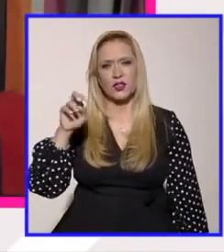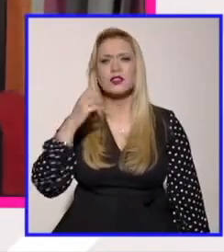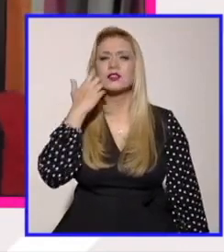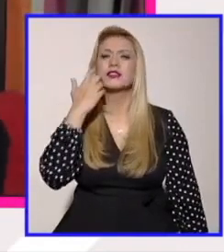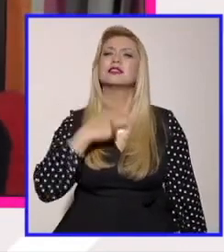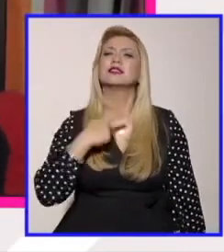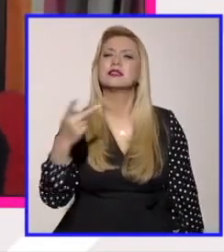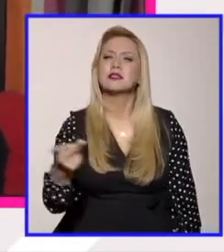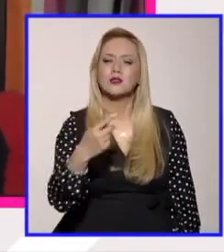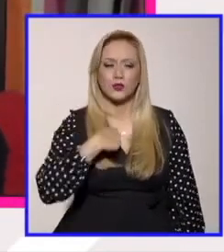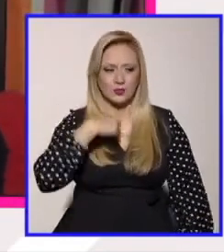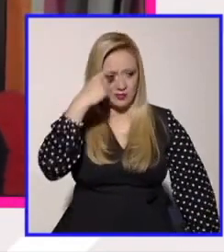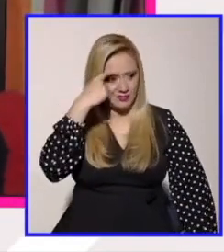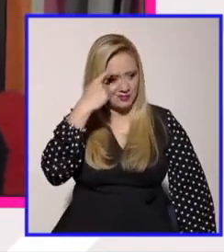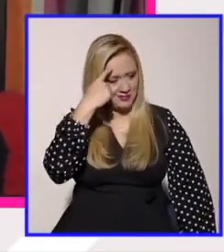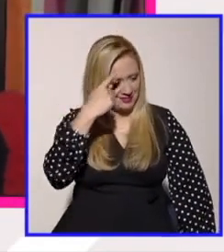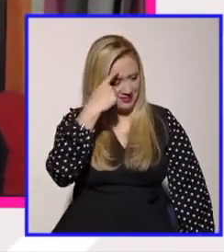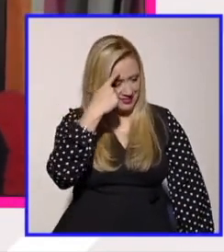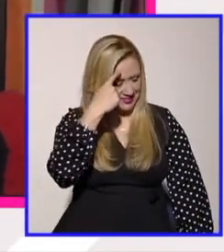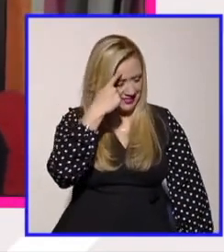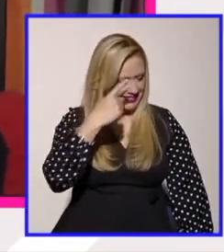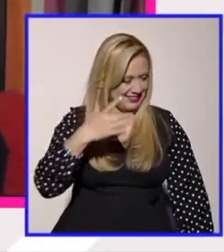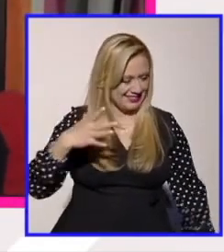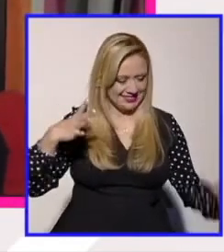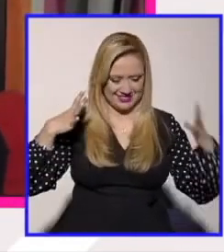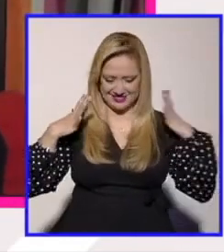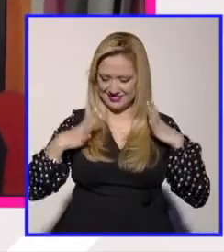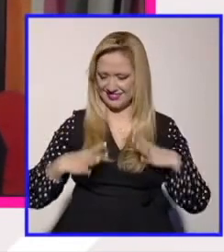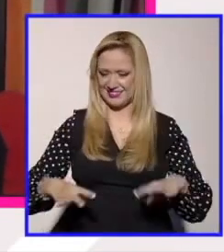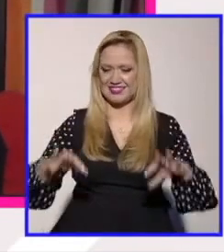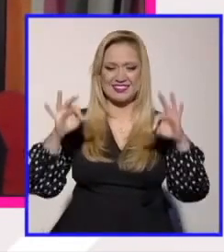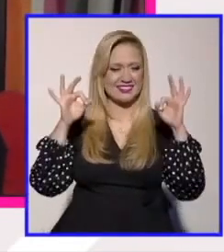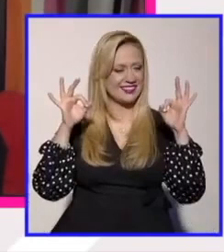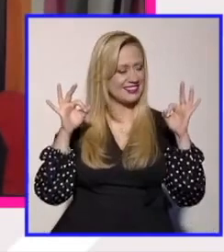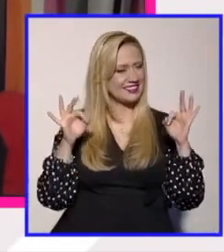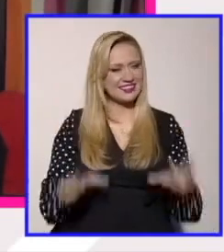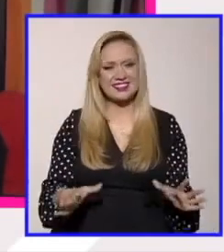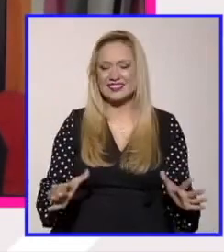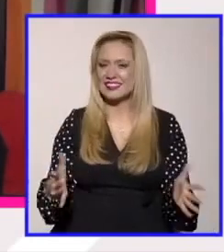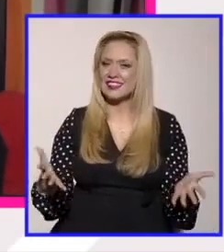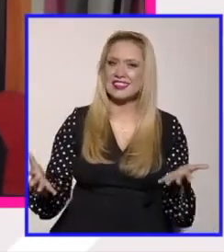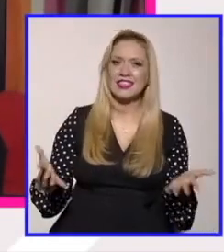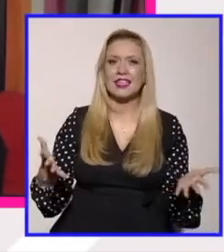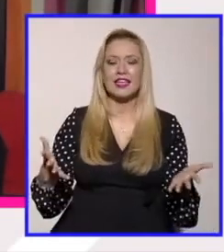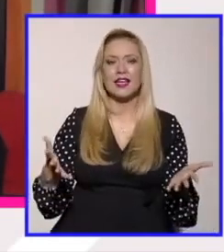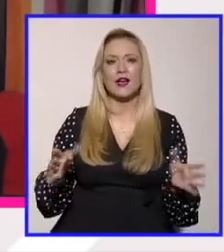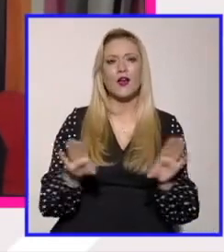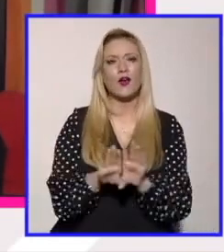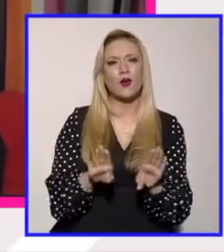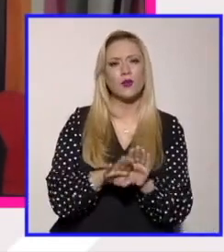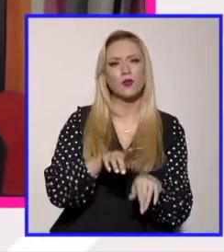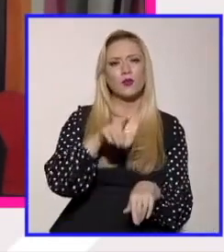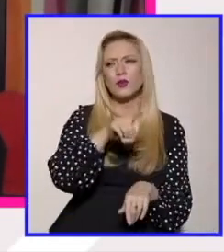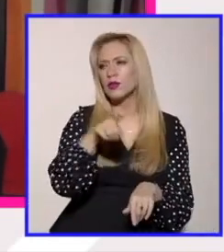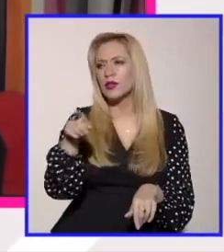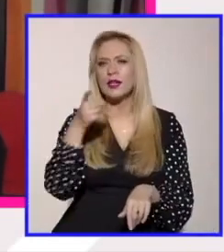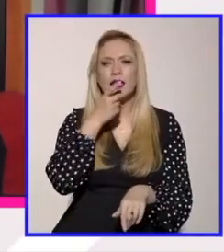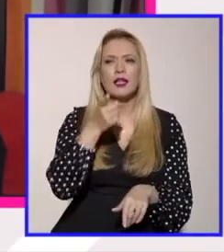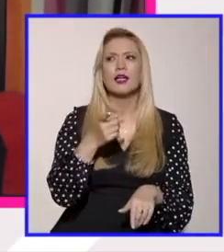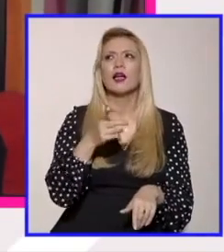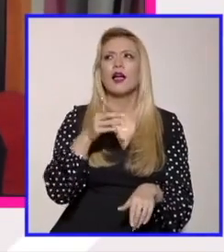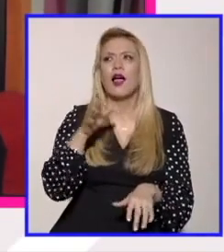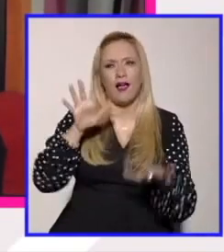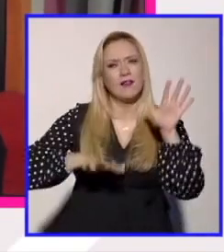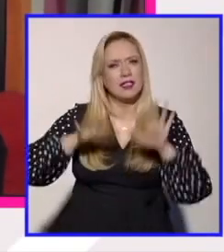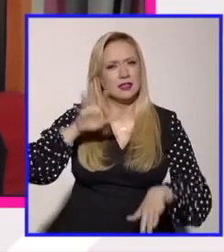mucho porque de repente vemos y ya no sé si lo mencionabas tú lo de España o fue Ophelia pero de repente vemos